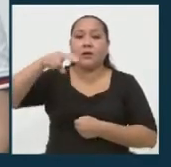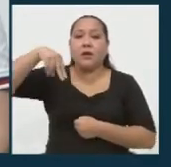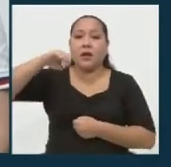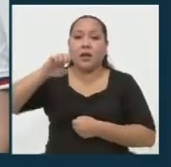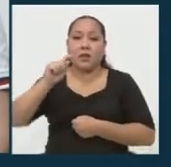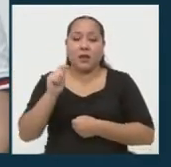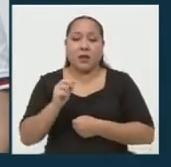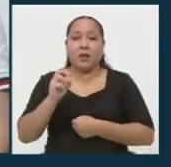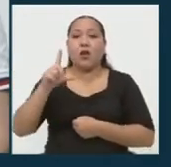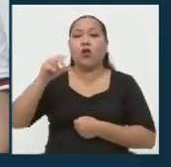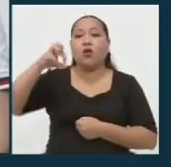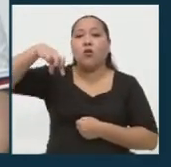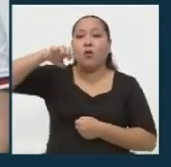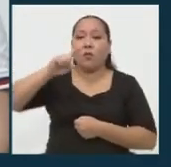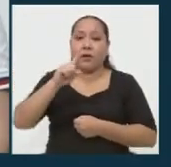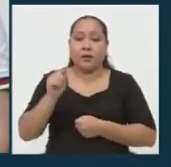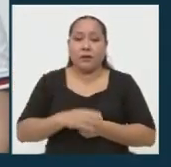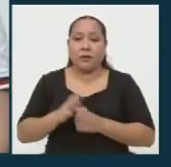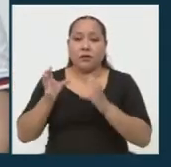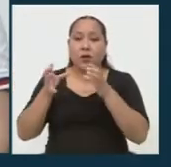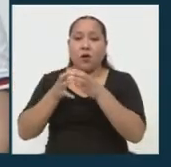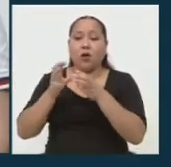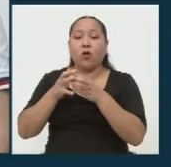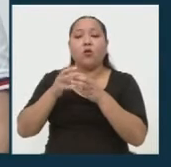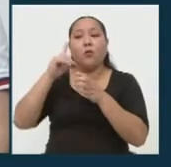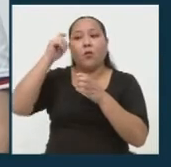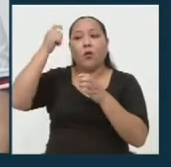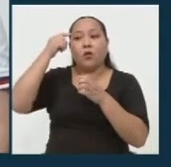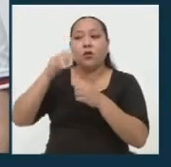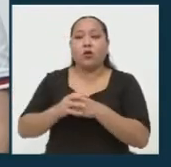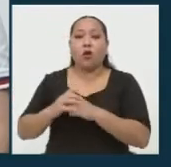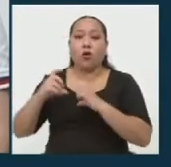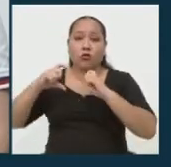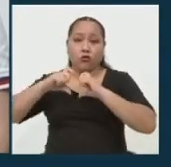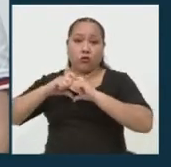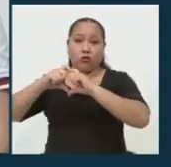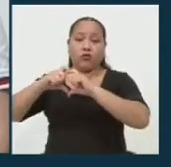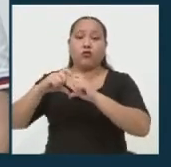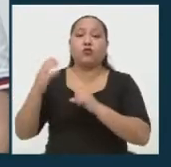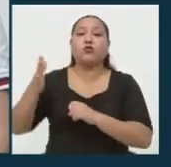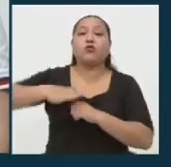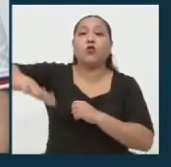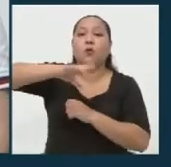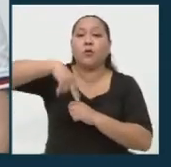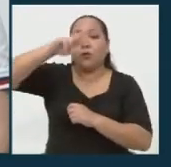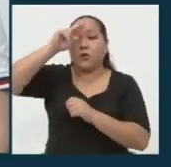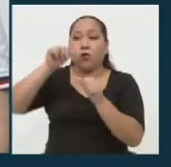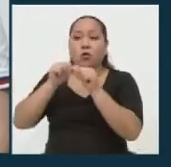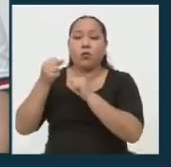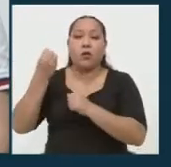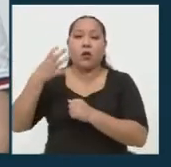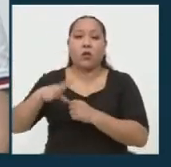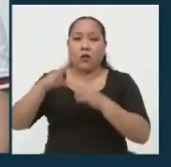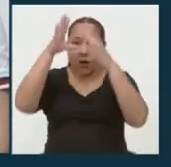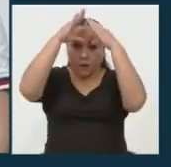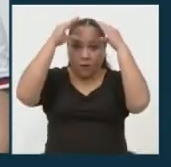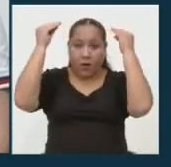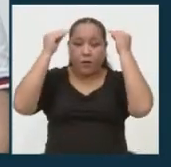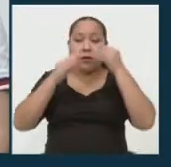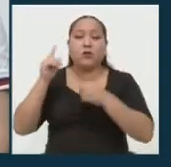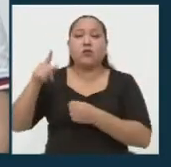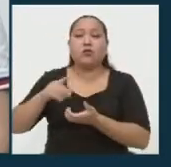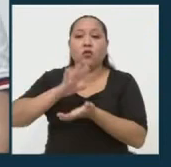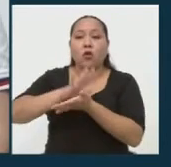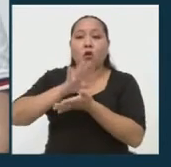Rosario López Sánchez del partido Somos Perú. Postula al Congreso con el número 14. Es enfermera y según su